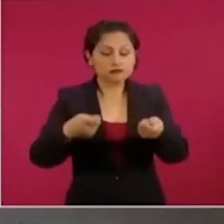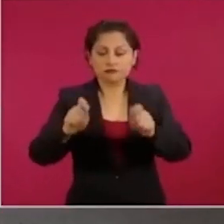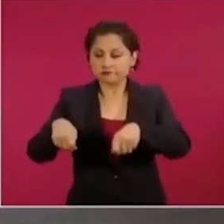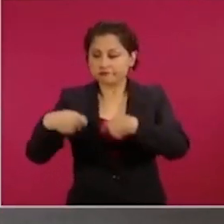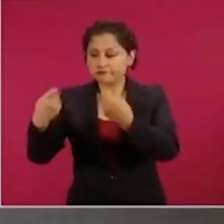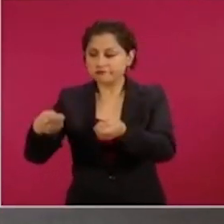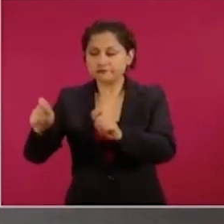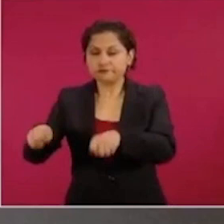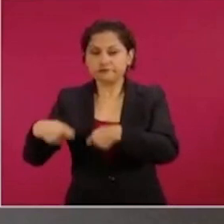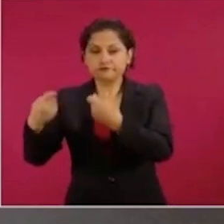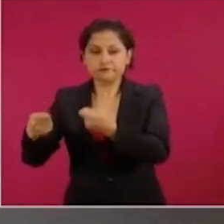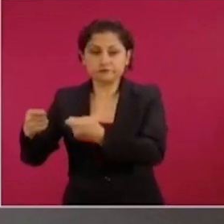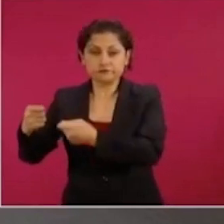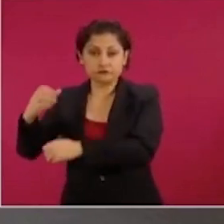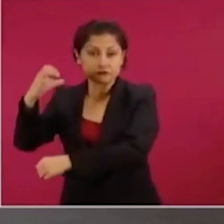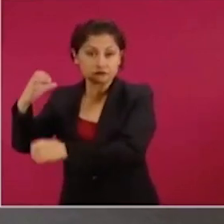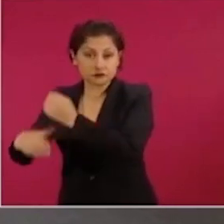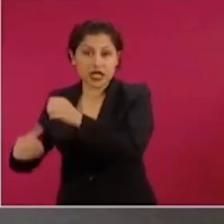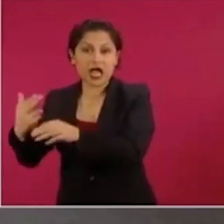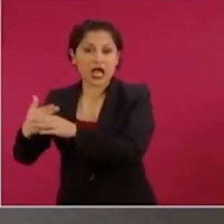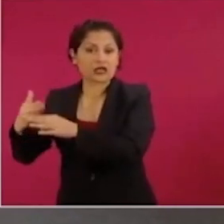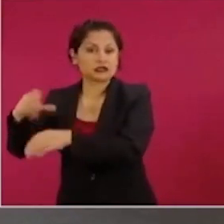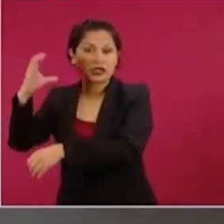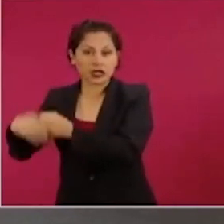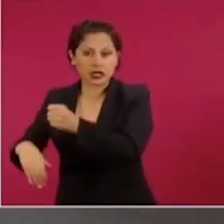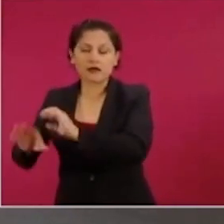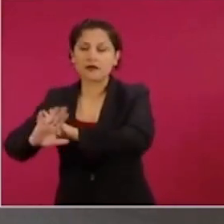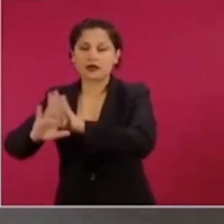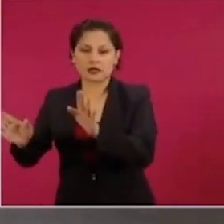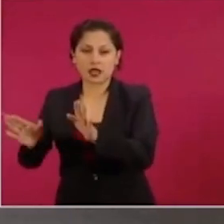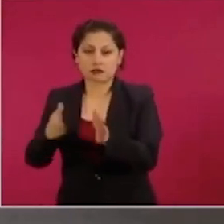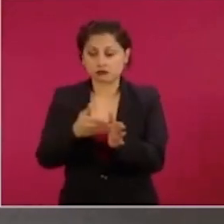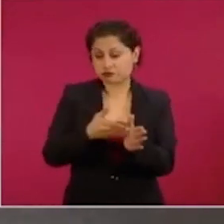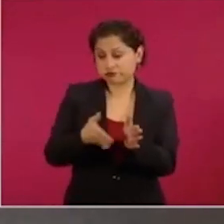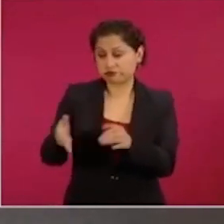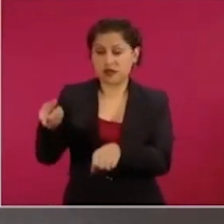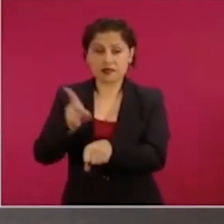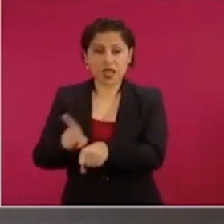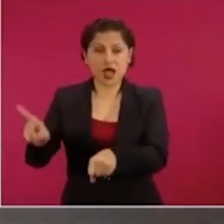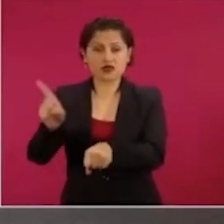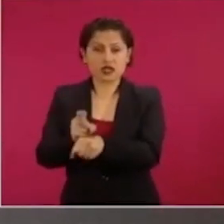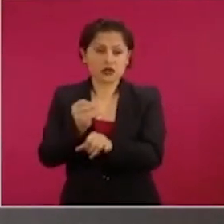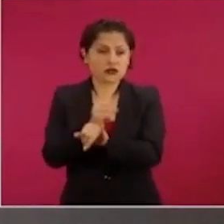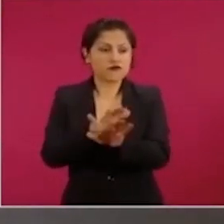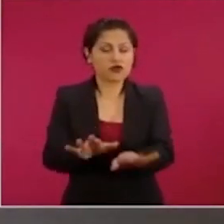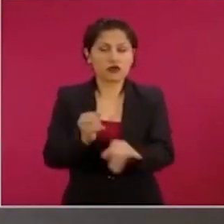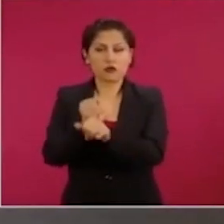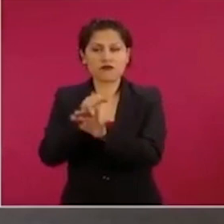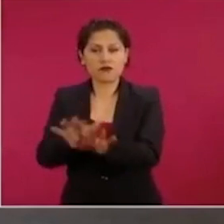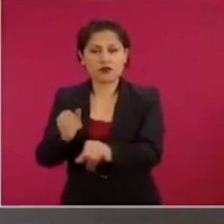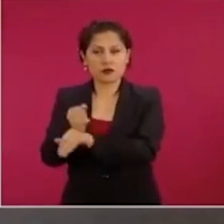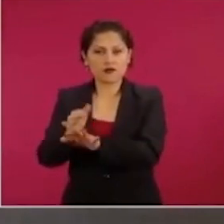de créditos. Y aquí diariamente